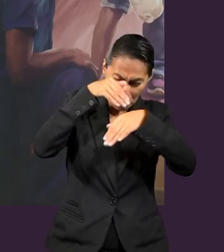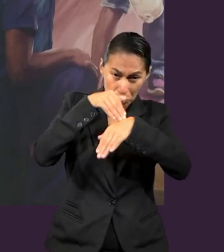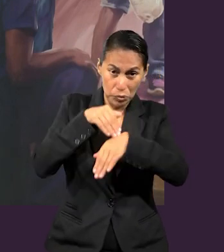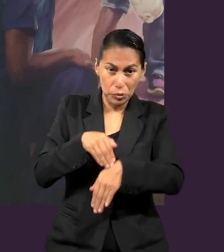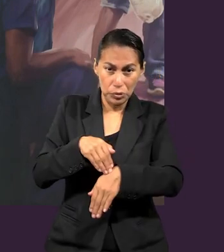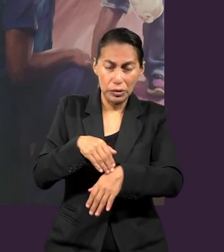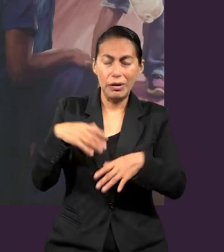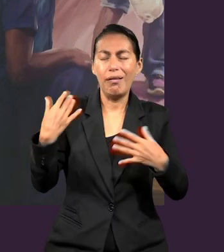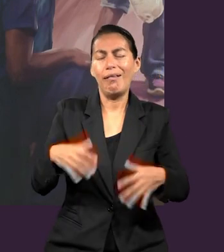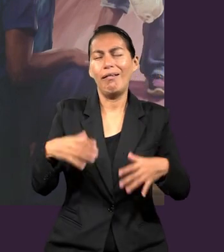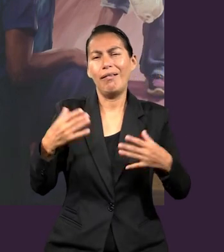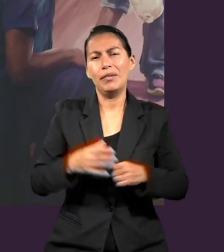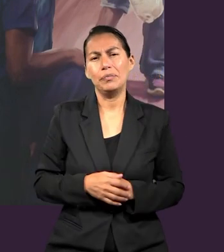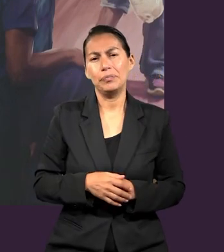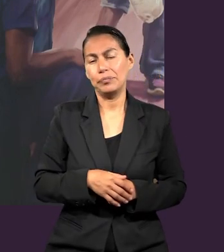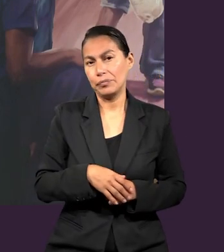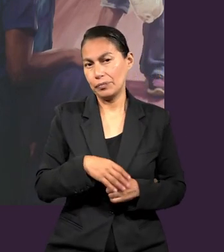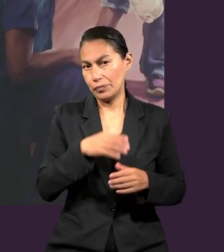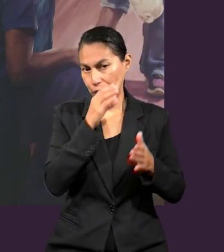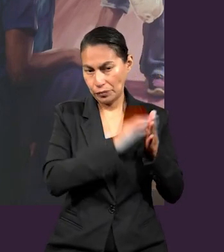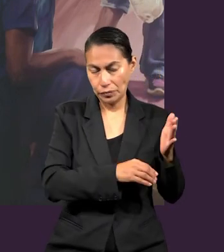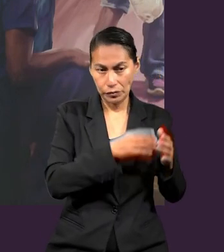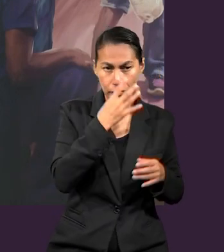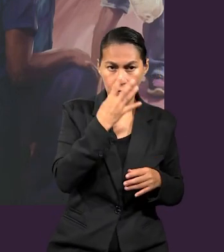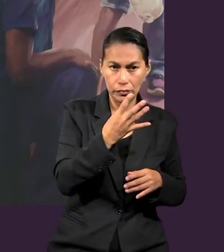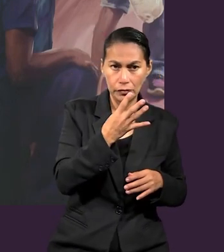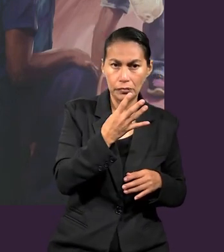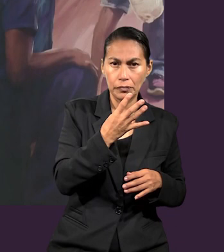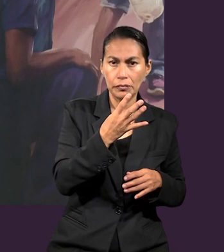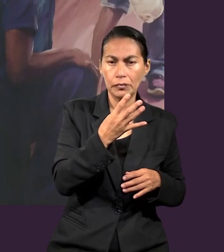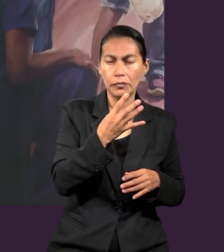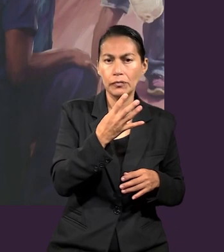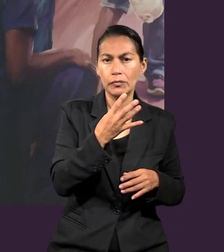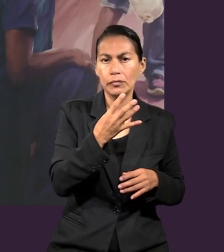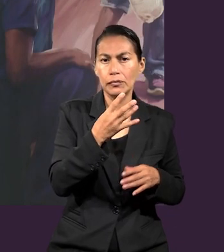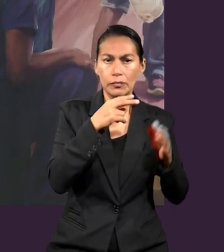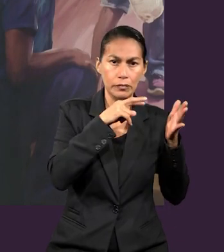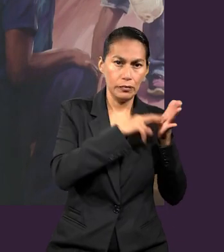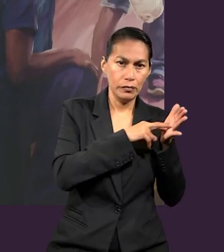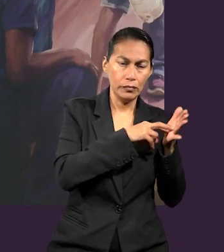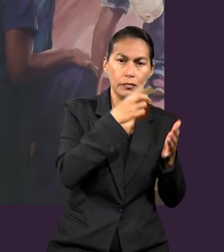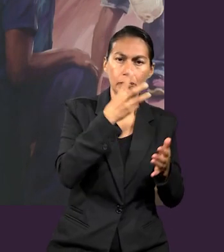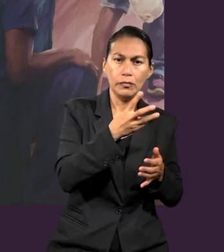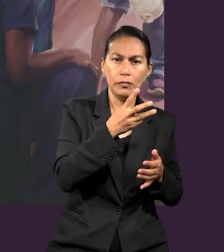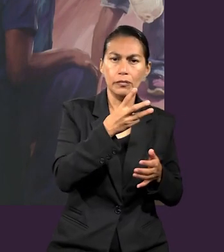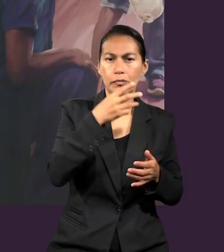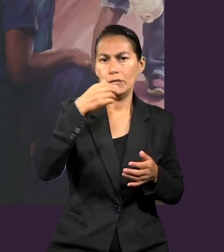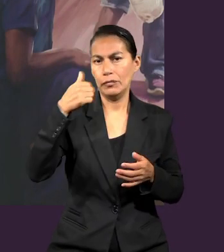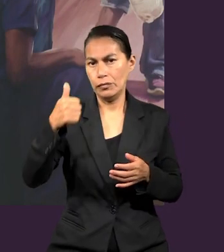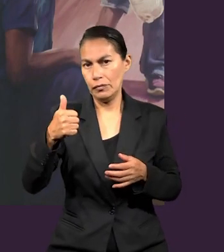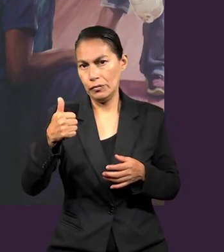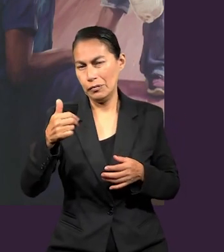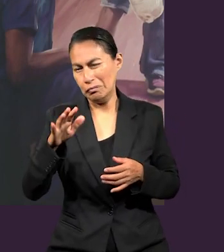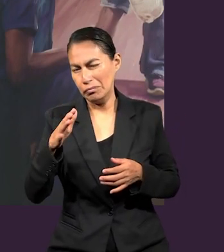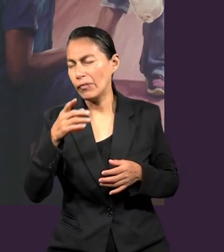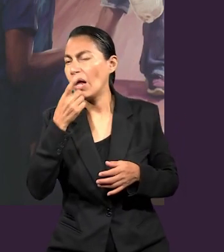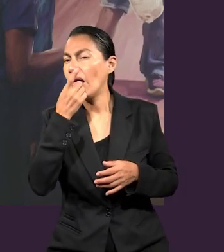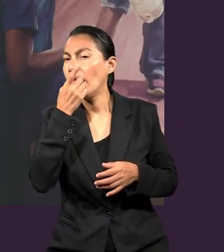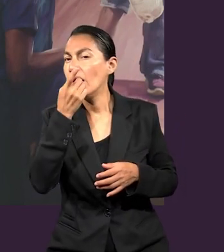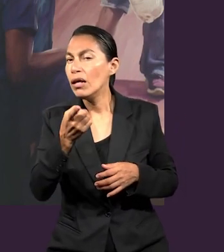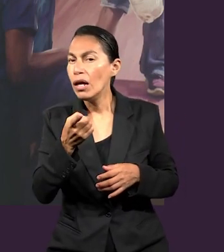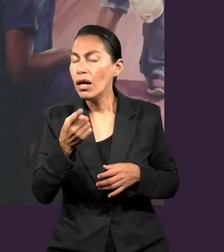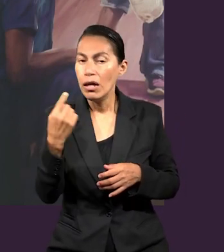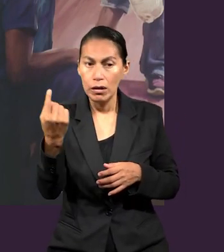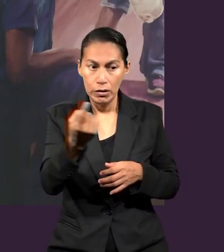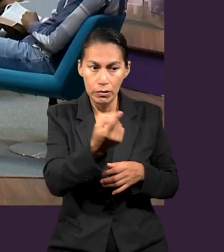es que tengan unidad. En el capítulo 4, del versículo 3 al 6,